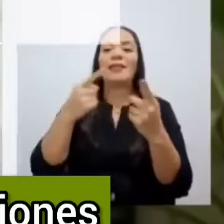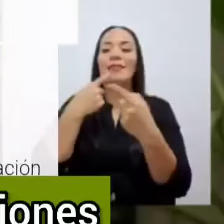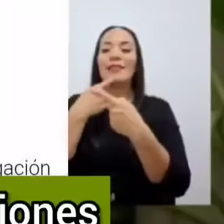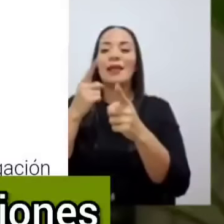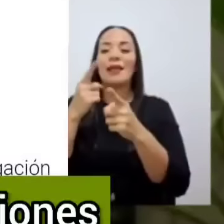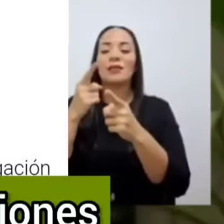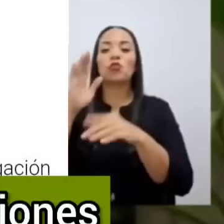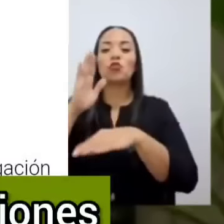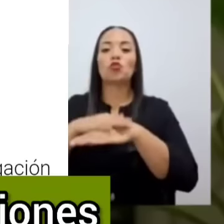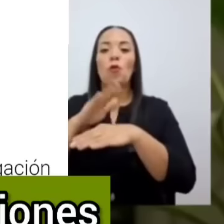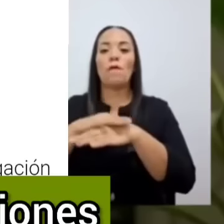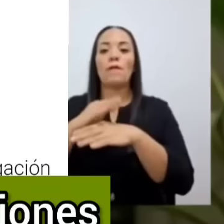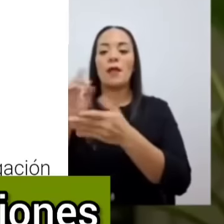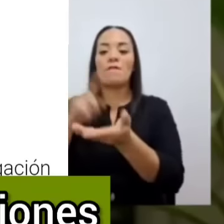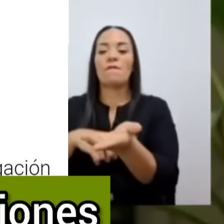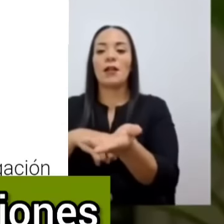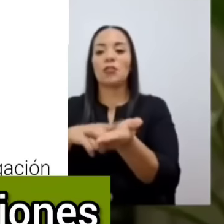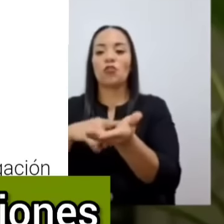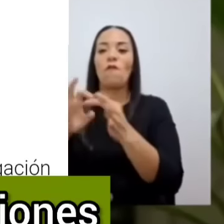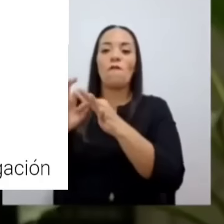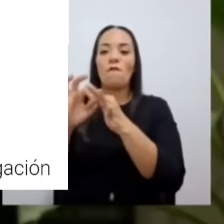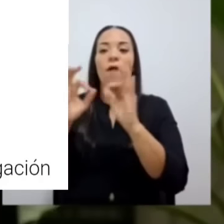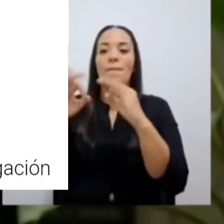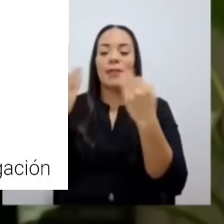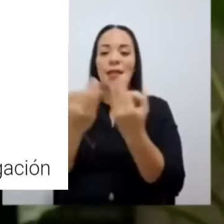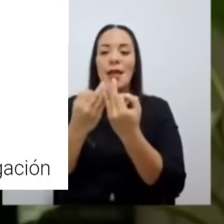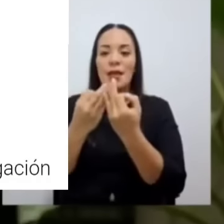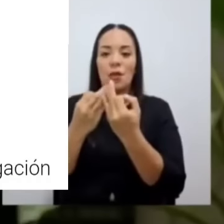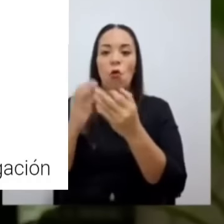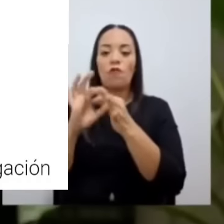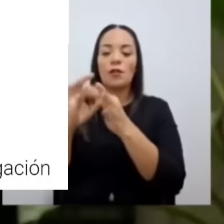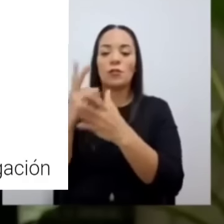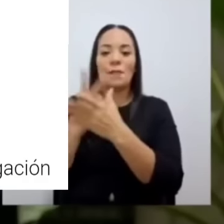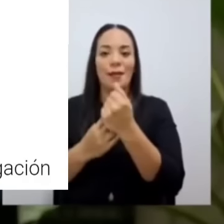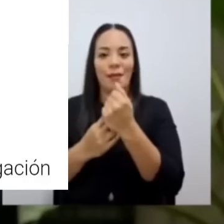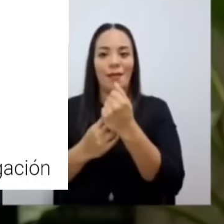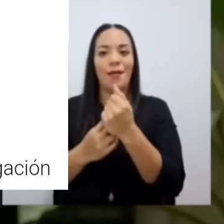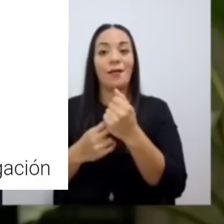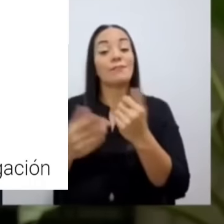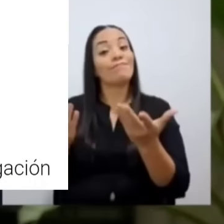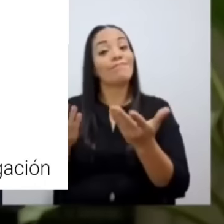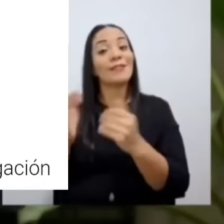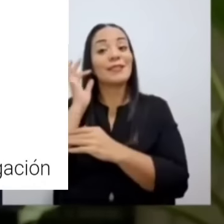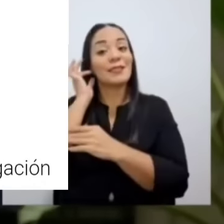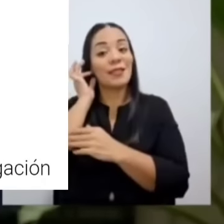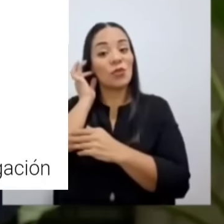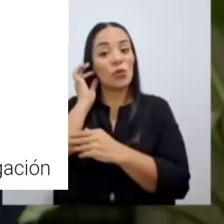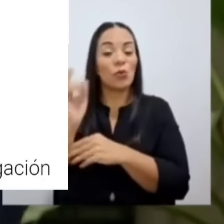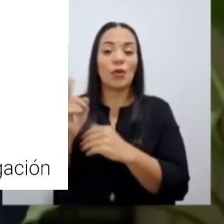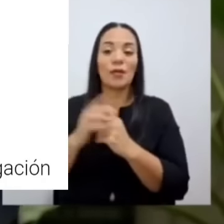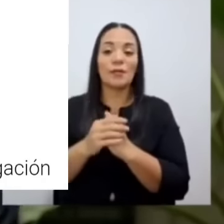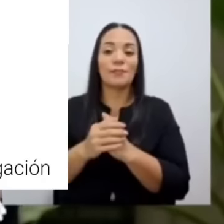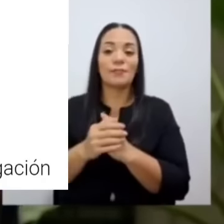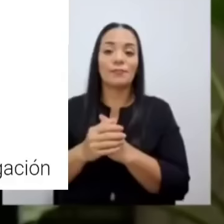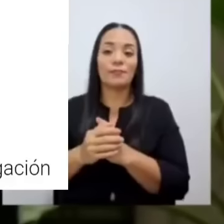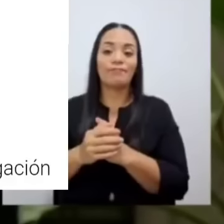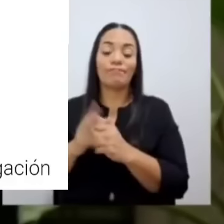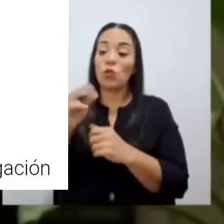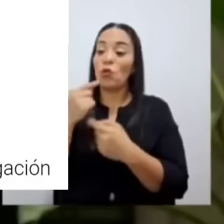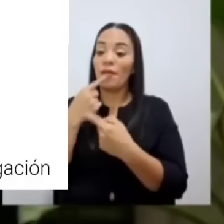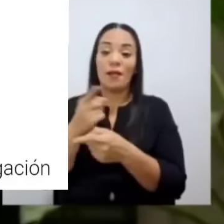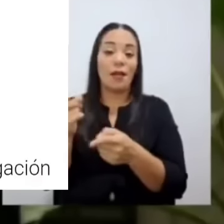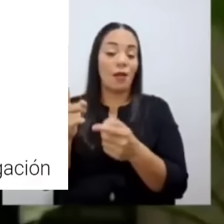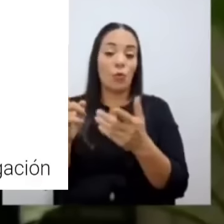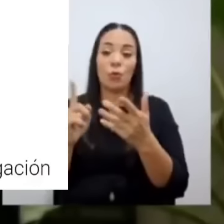parentescos y relaciones. Ahí fue la señora la que no declaró.